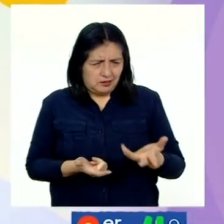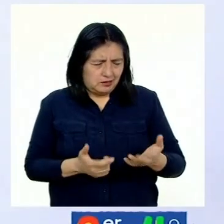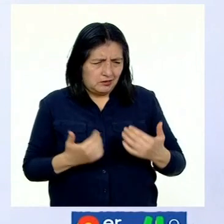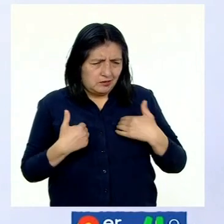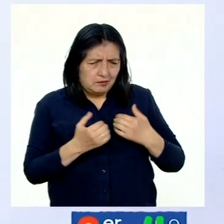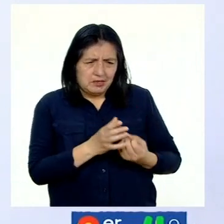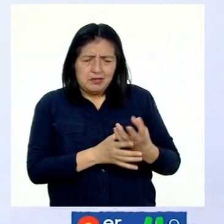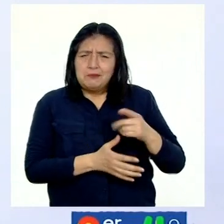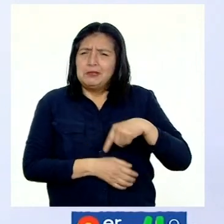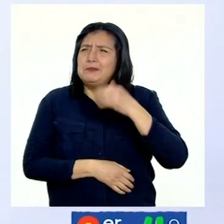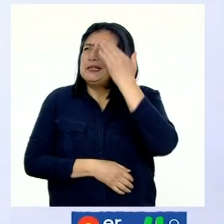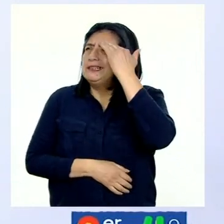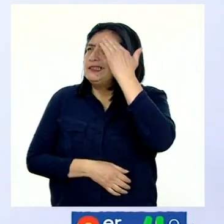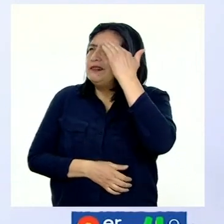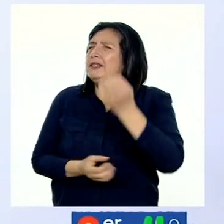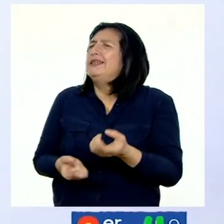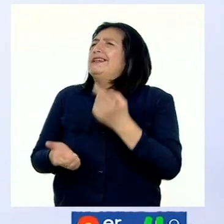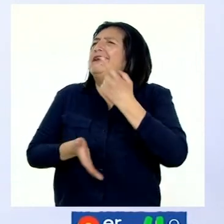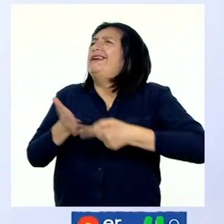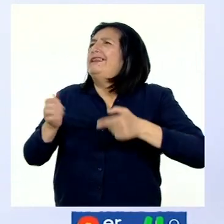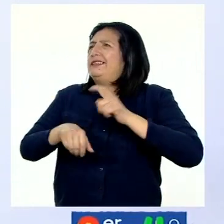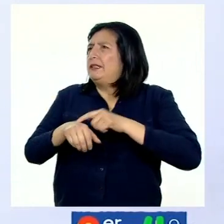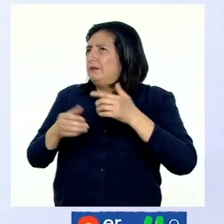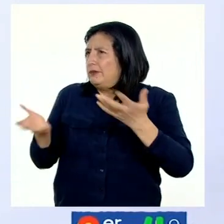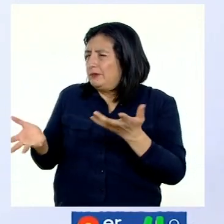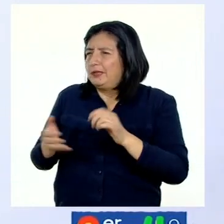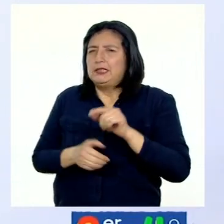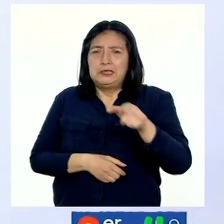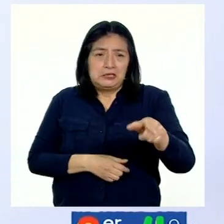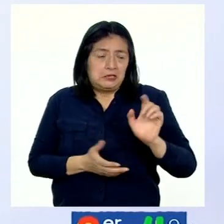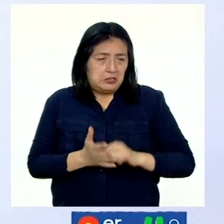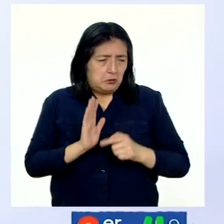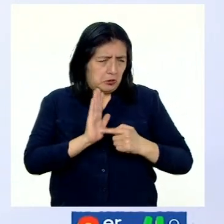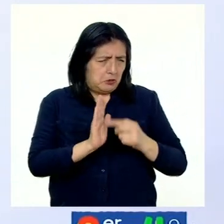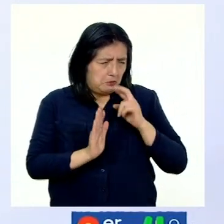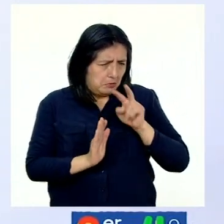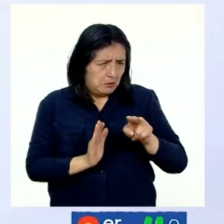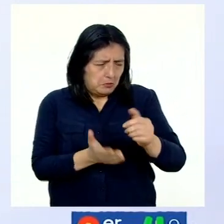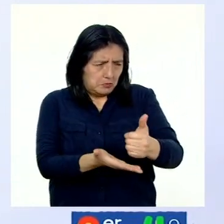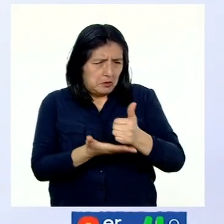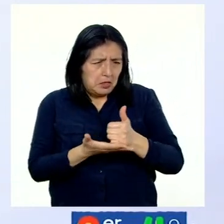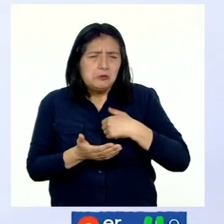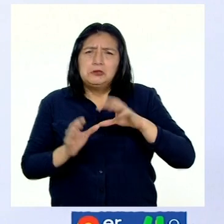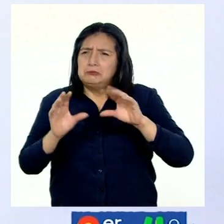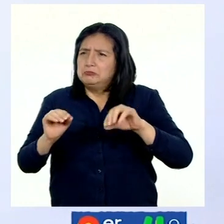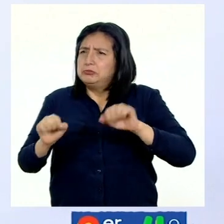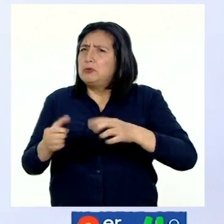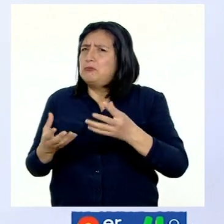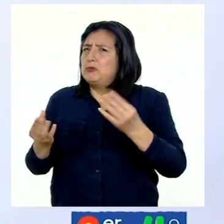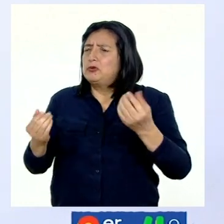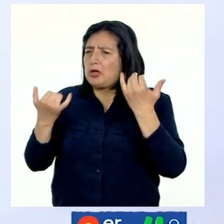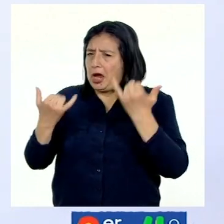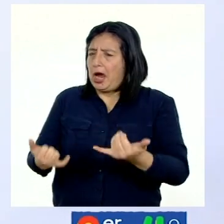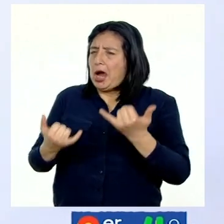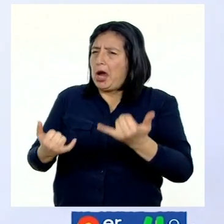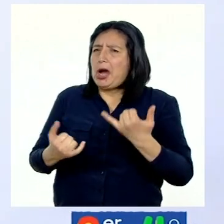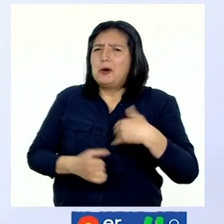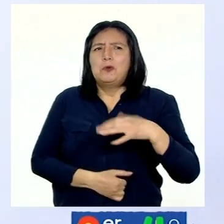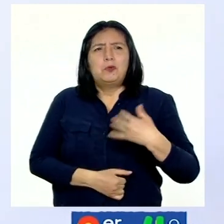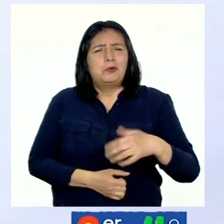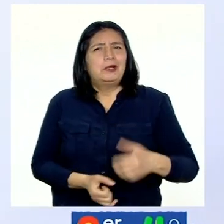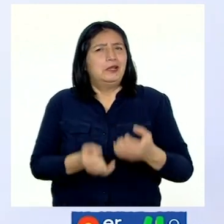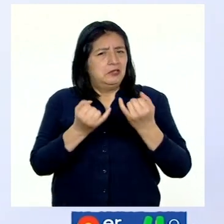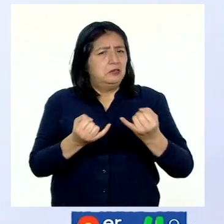permiten saber y predecir el tiempo. Si bien estas señas y signos nos ayudan muchísimo, hoy en día tenemos